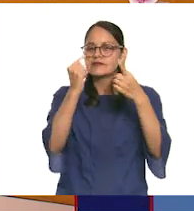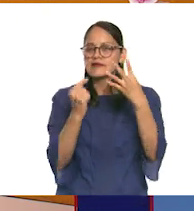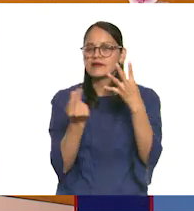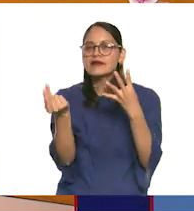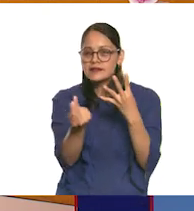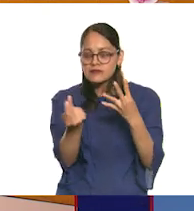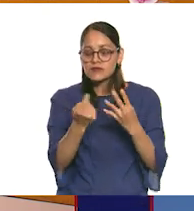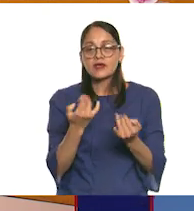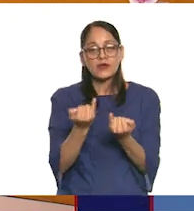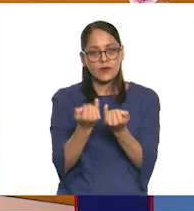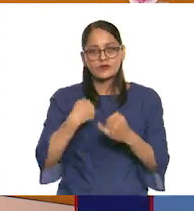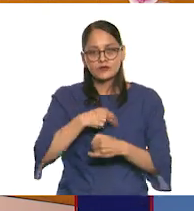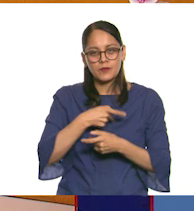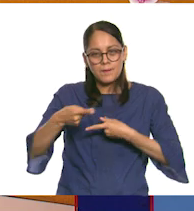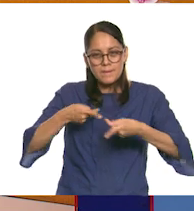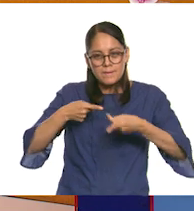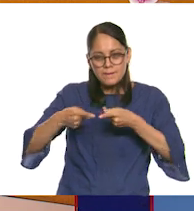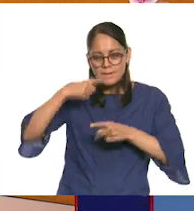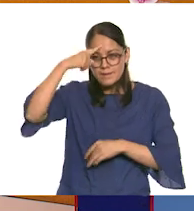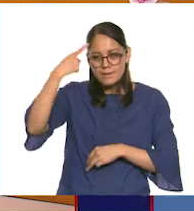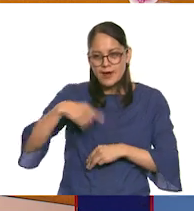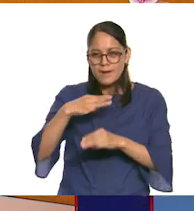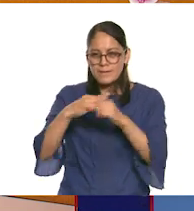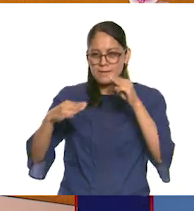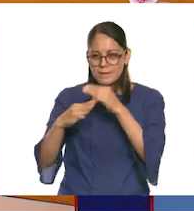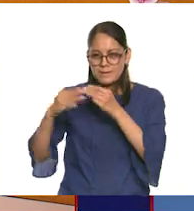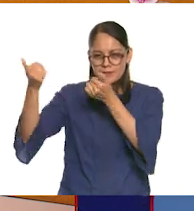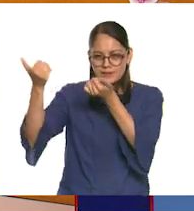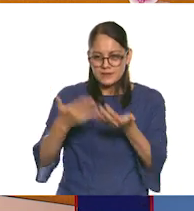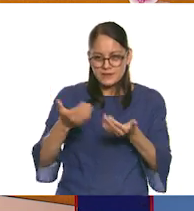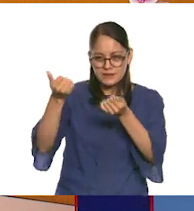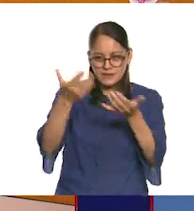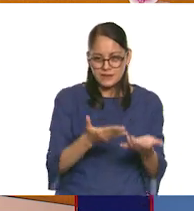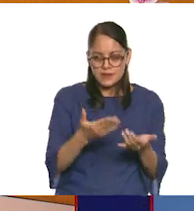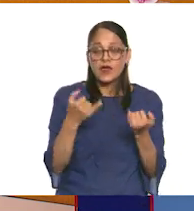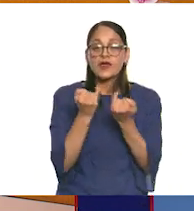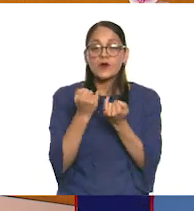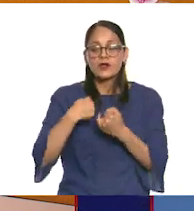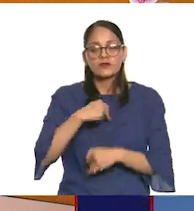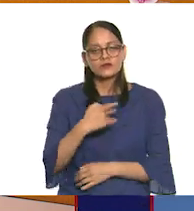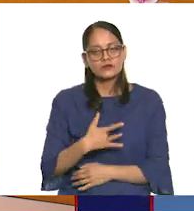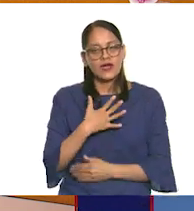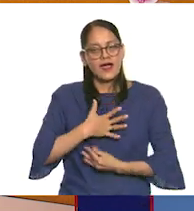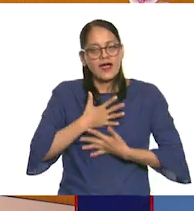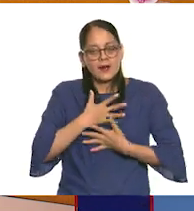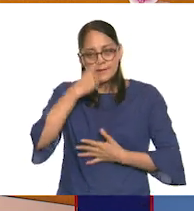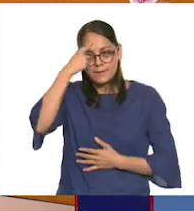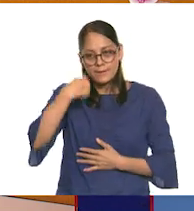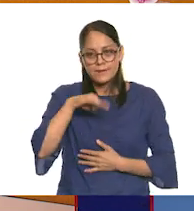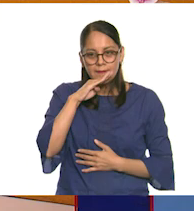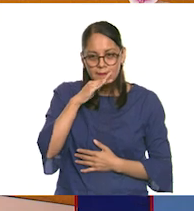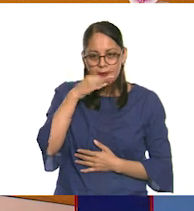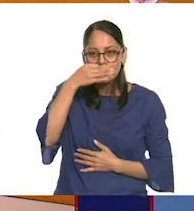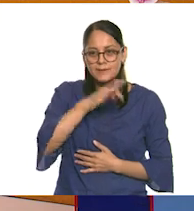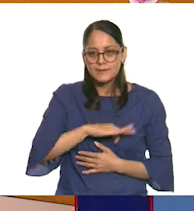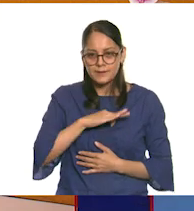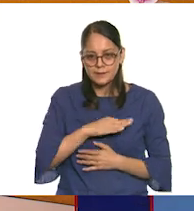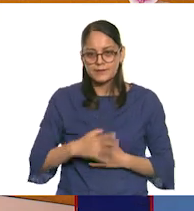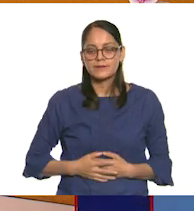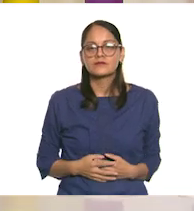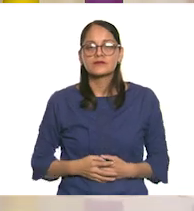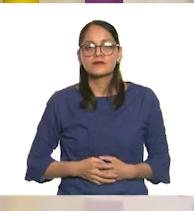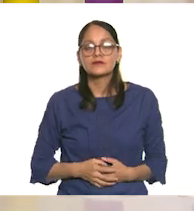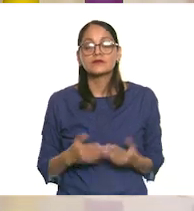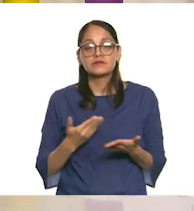organizamos para ver qué materiales traeríamos cada uno y nuestra inspiración para celebrar a las mamás. Exactamente.